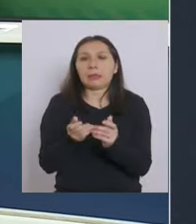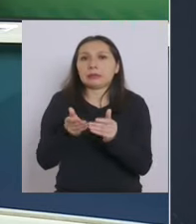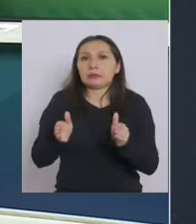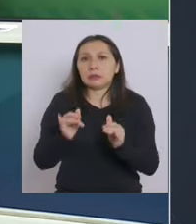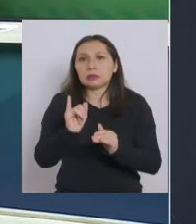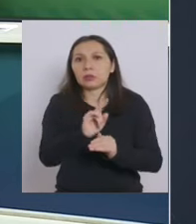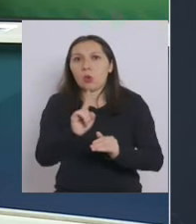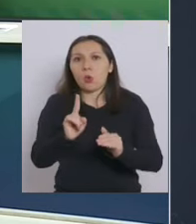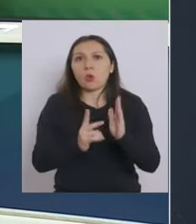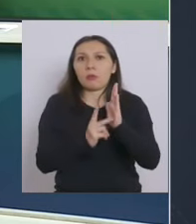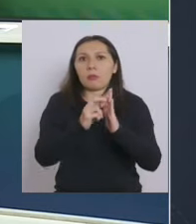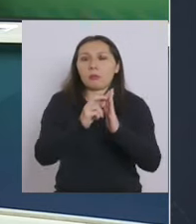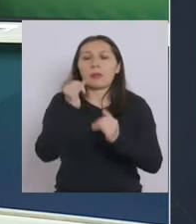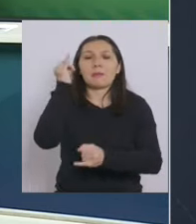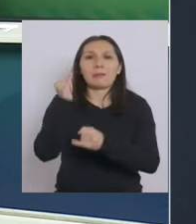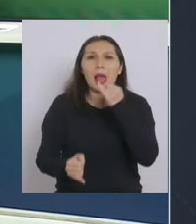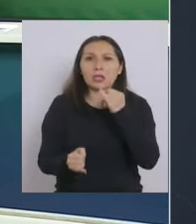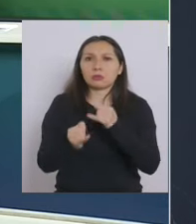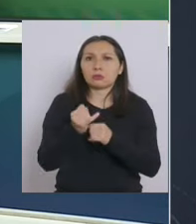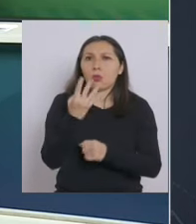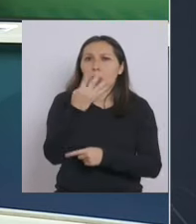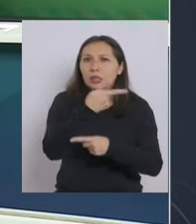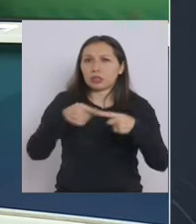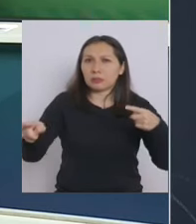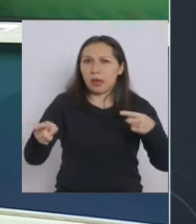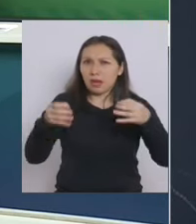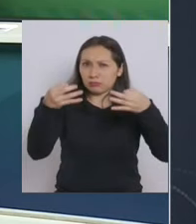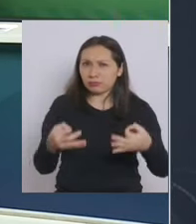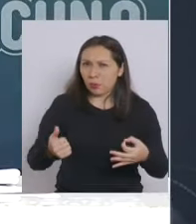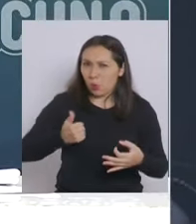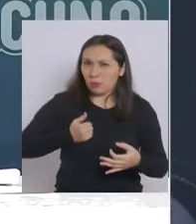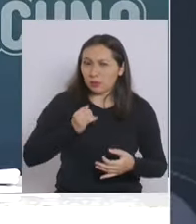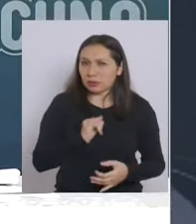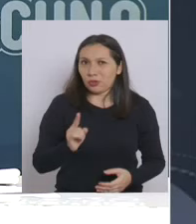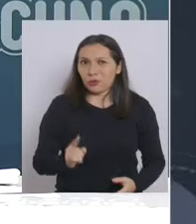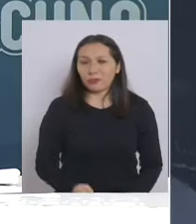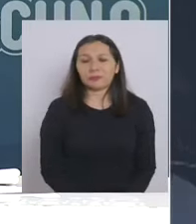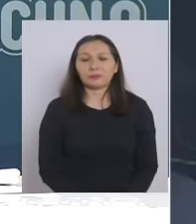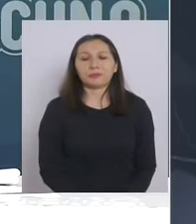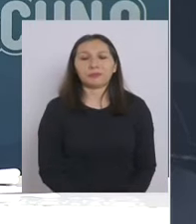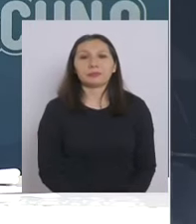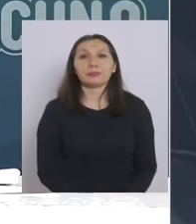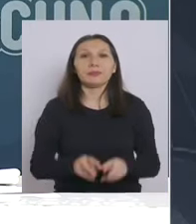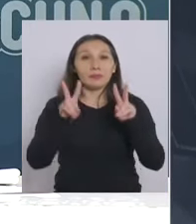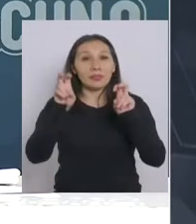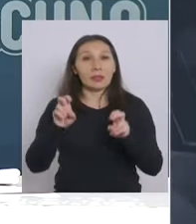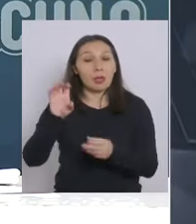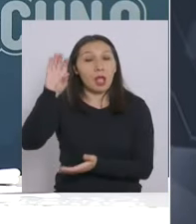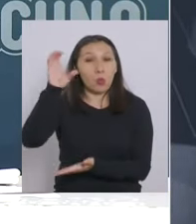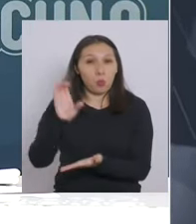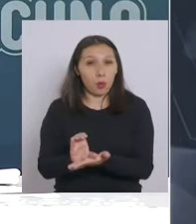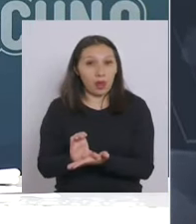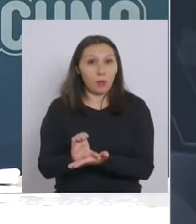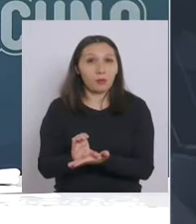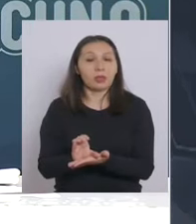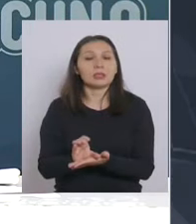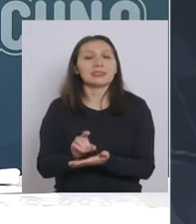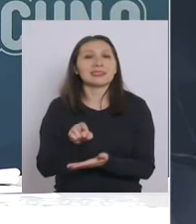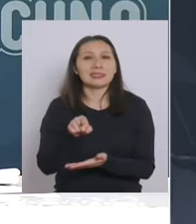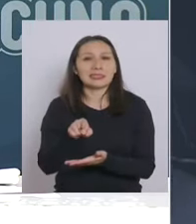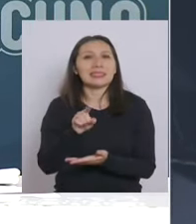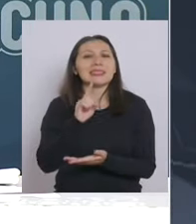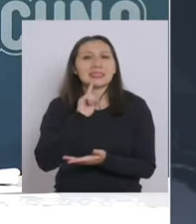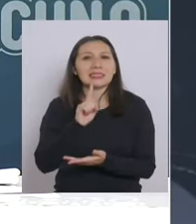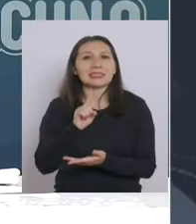saber si van a mantener este plazo máximo de cuatro semanas de cuarentena con respecto a Curan y Laue tiene toda la